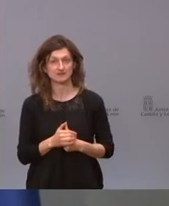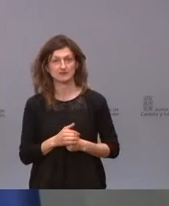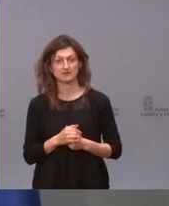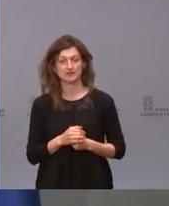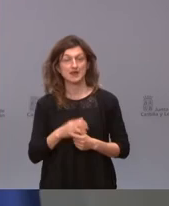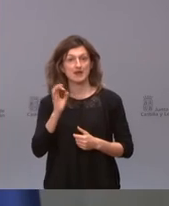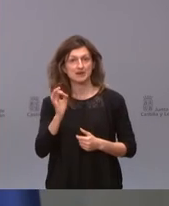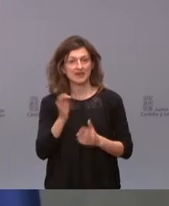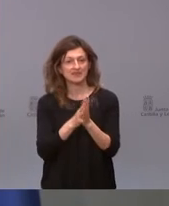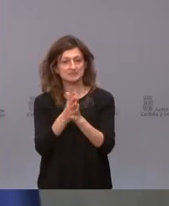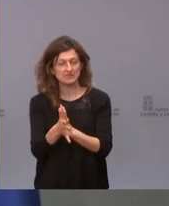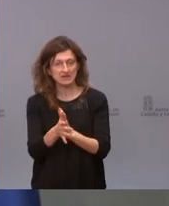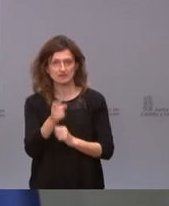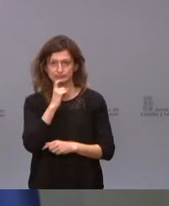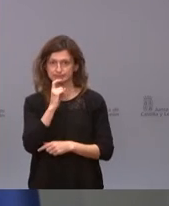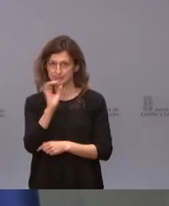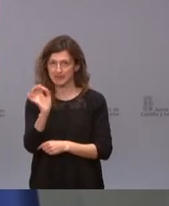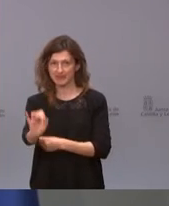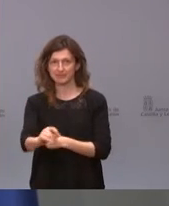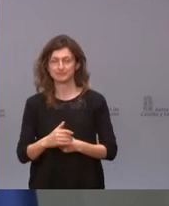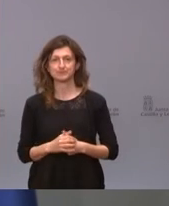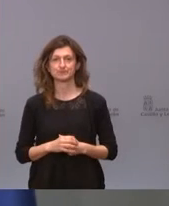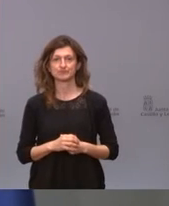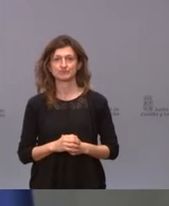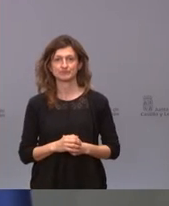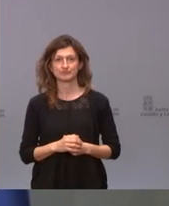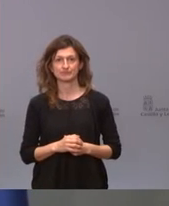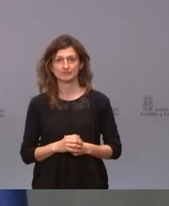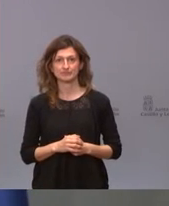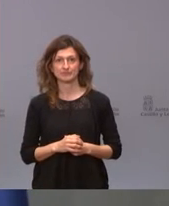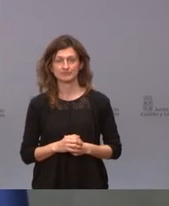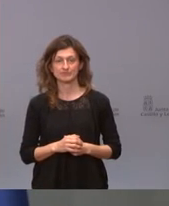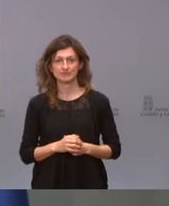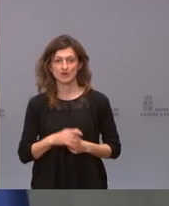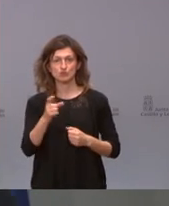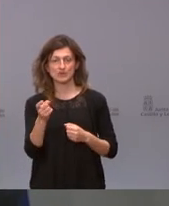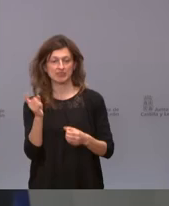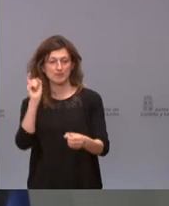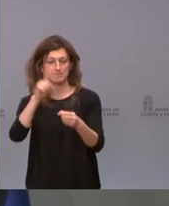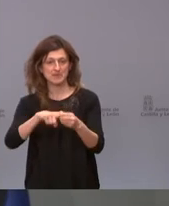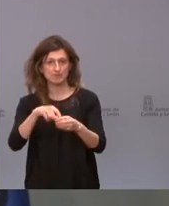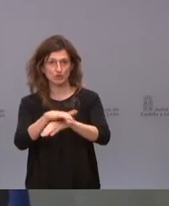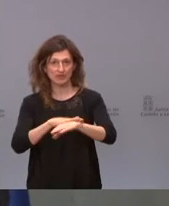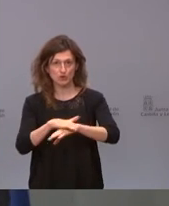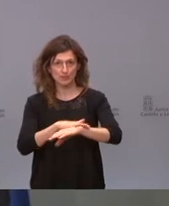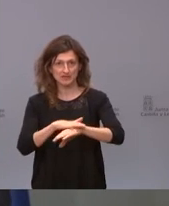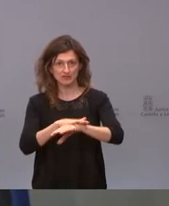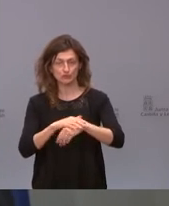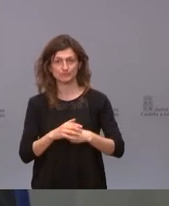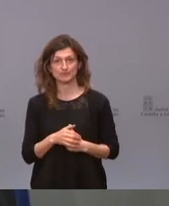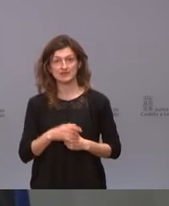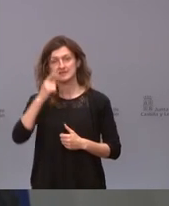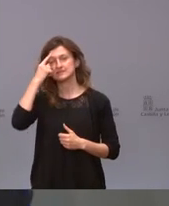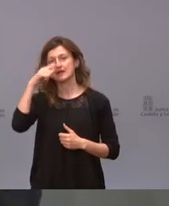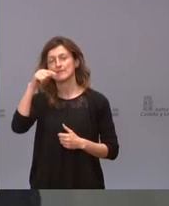quizás es difícil explicar a la población mire usted es miembro de un gobierno y sabe que